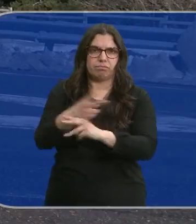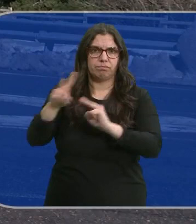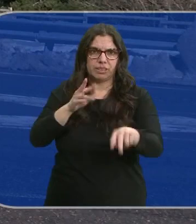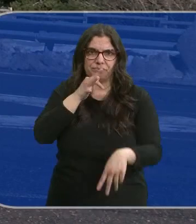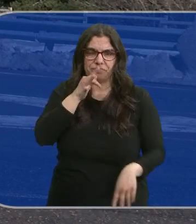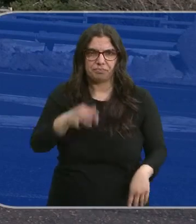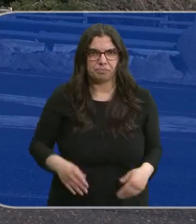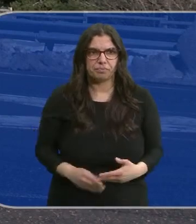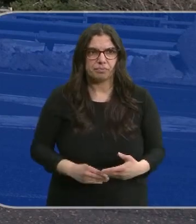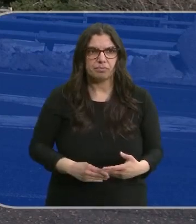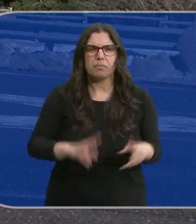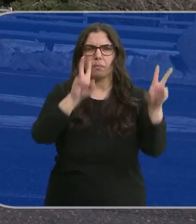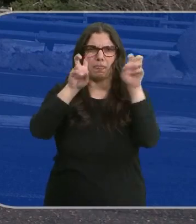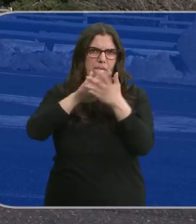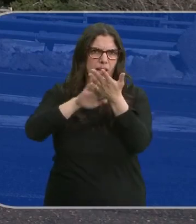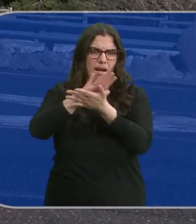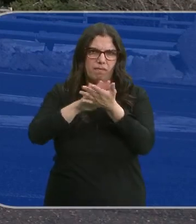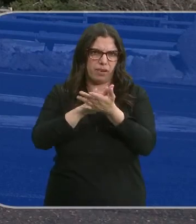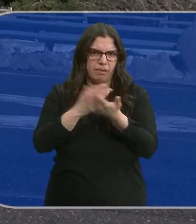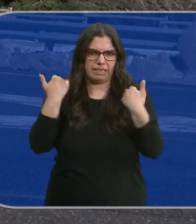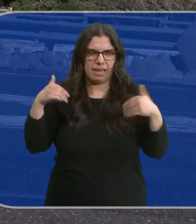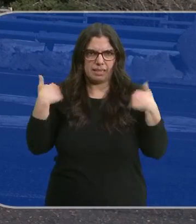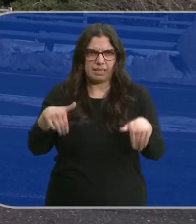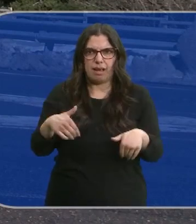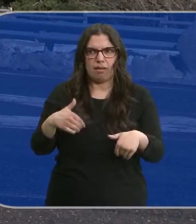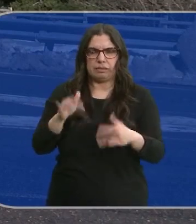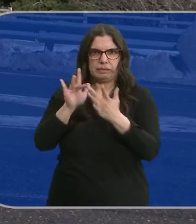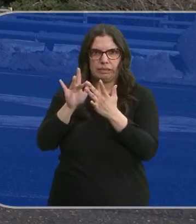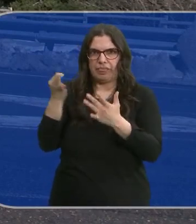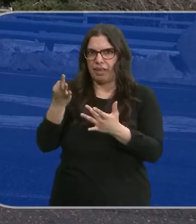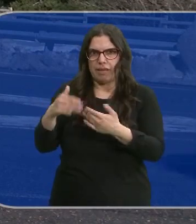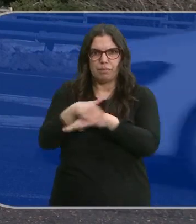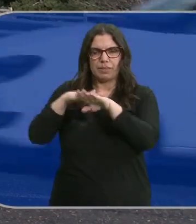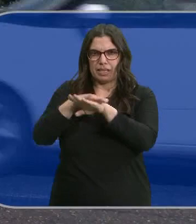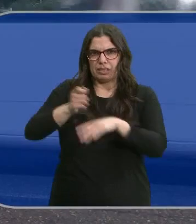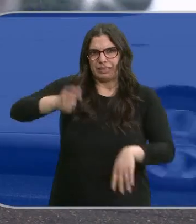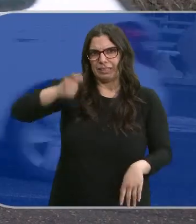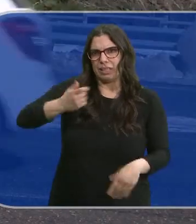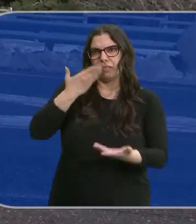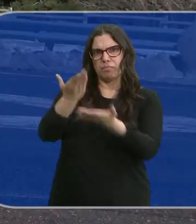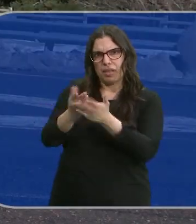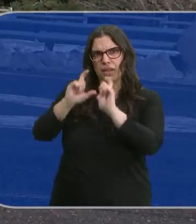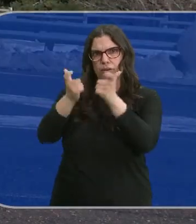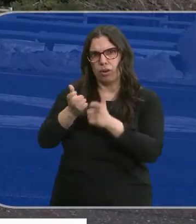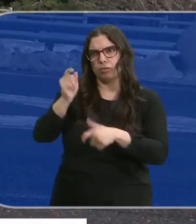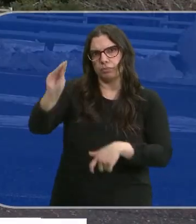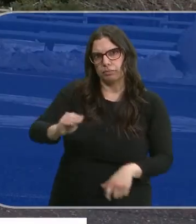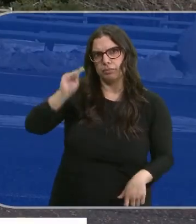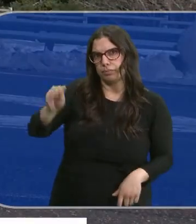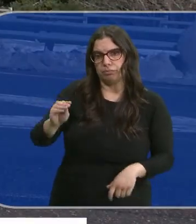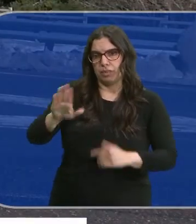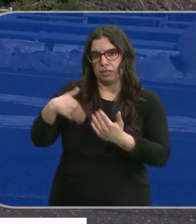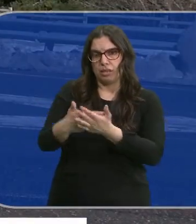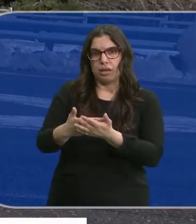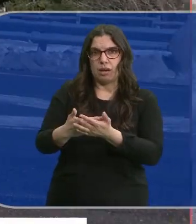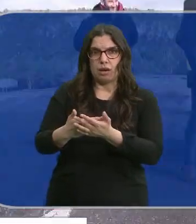Hay muchos temas que tratar, algunos de ellos acuciantes, con el Ministerio y en repetidas ocasiones se ha pedido una reunión que nunca llega porque